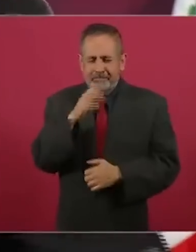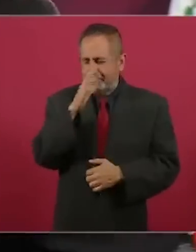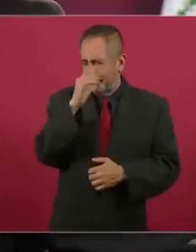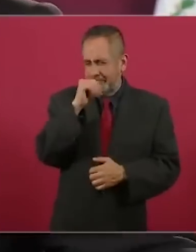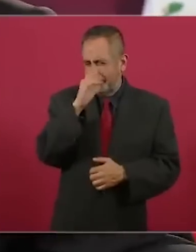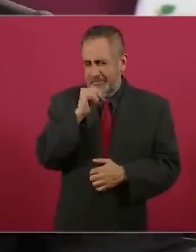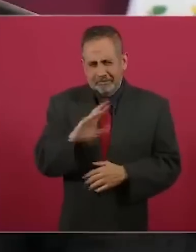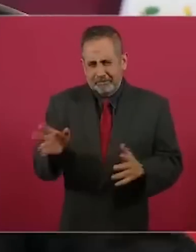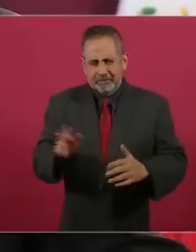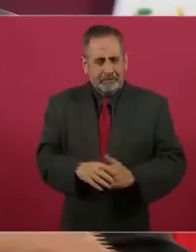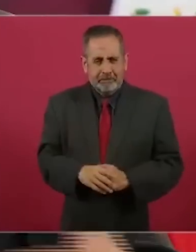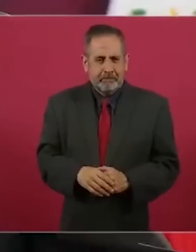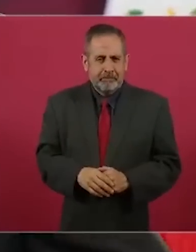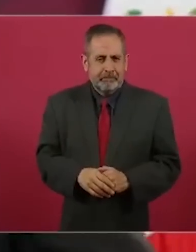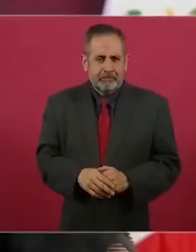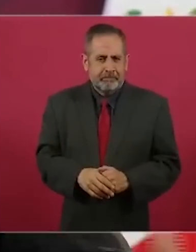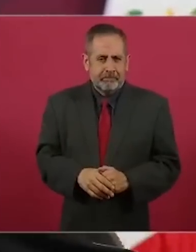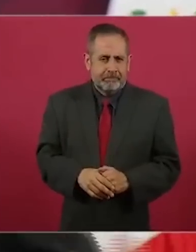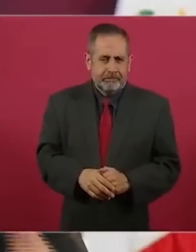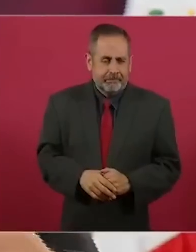O sea, ¿cómo? ver,